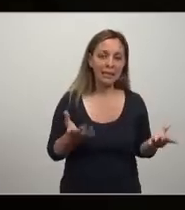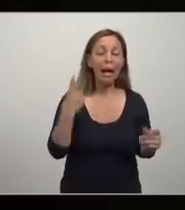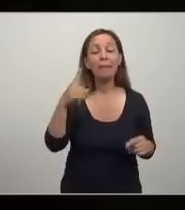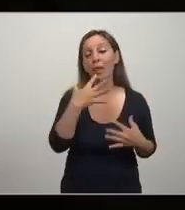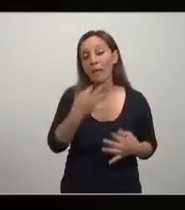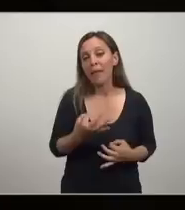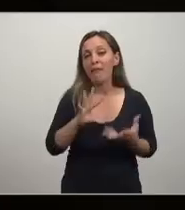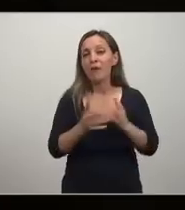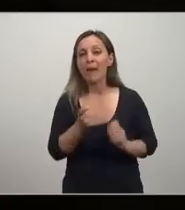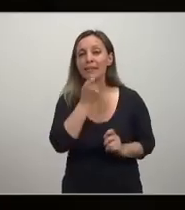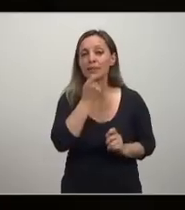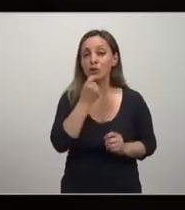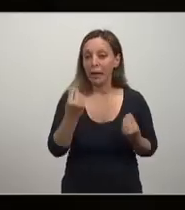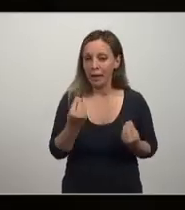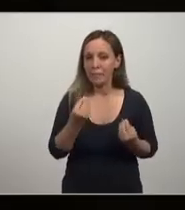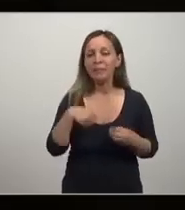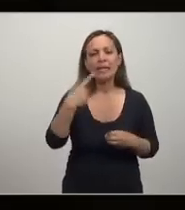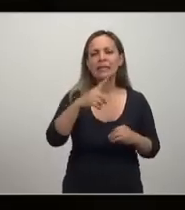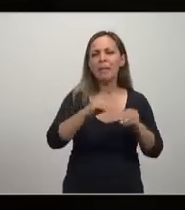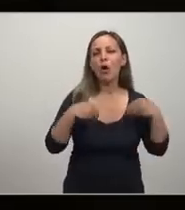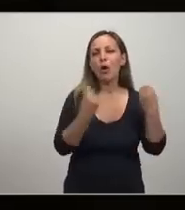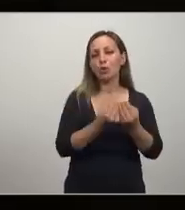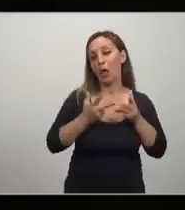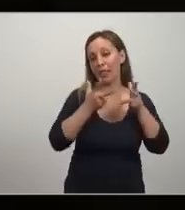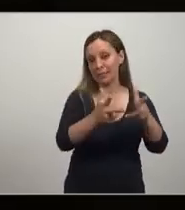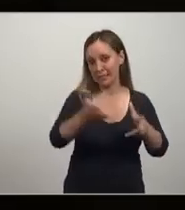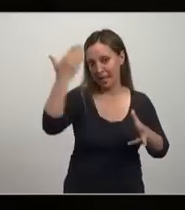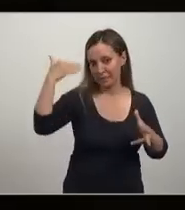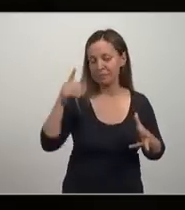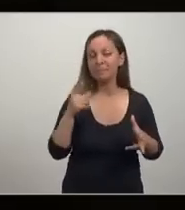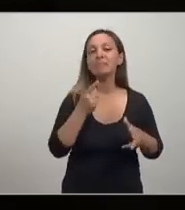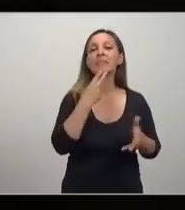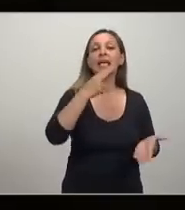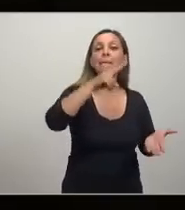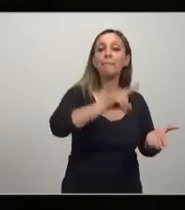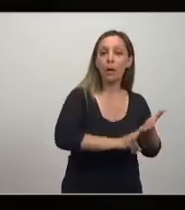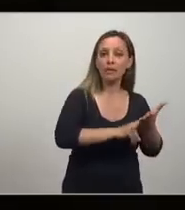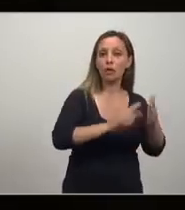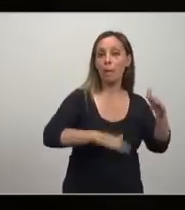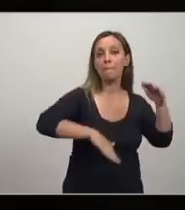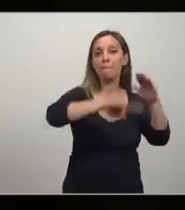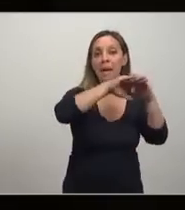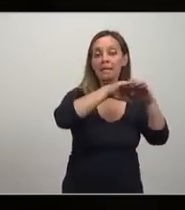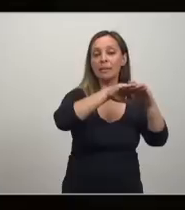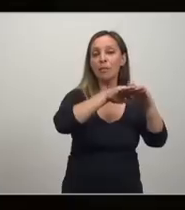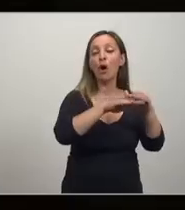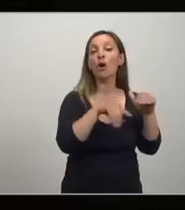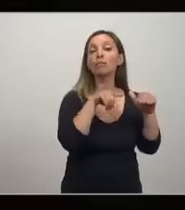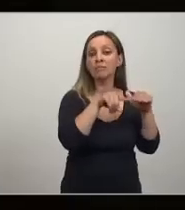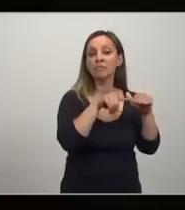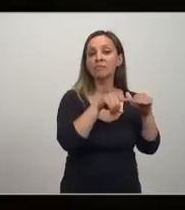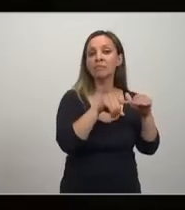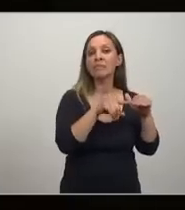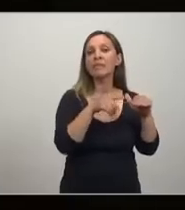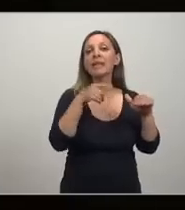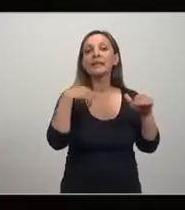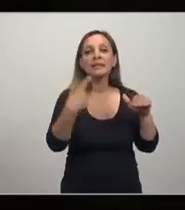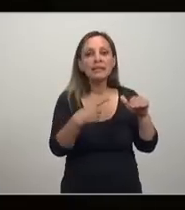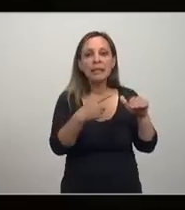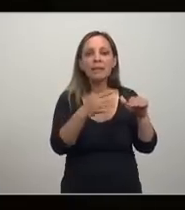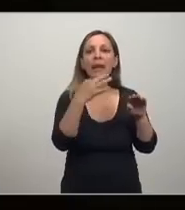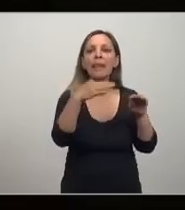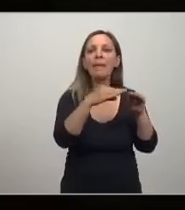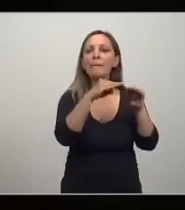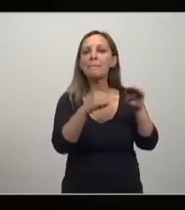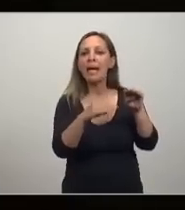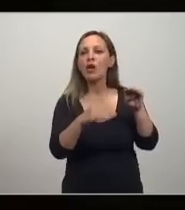chistoso, les insisto, es que siempre llegaba a la brillante conclusión que la tasa impositiva óptima era por debajo de la tasa impositiva vigente. En